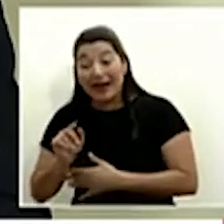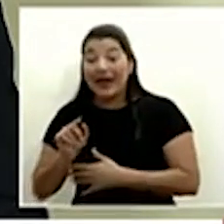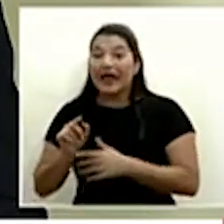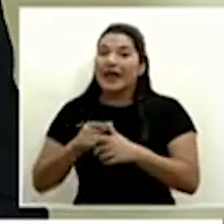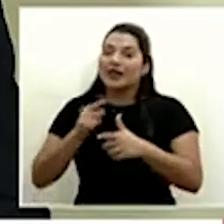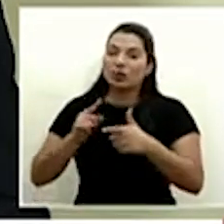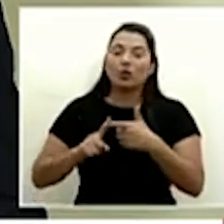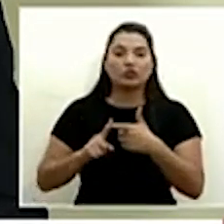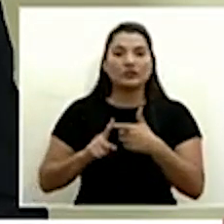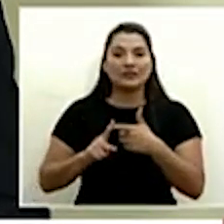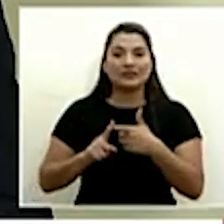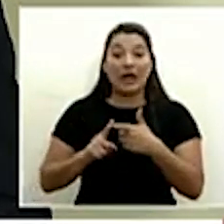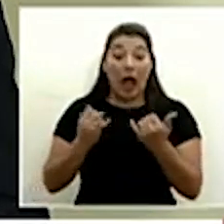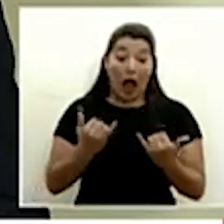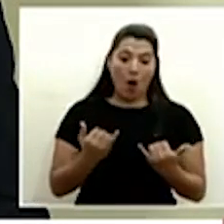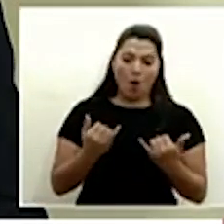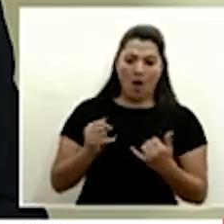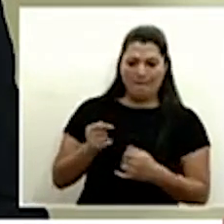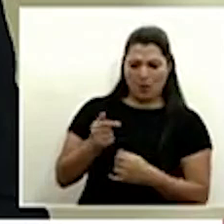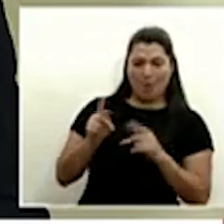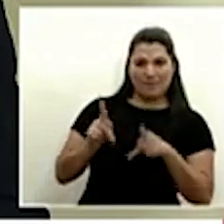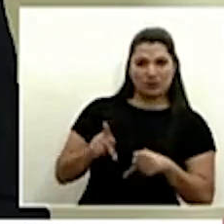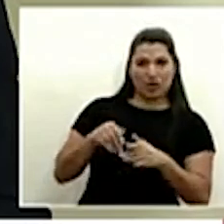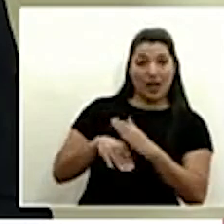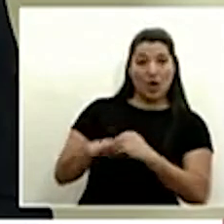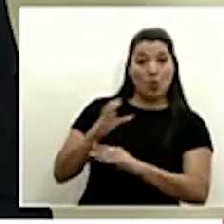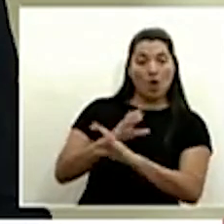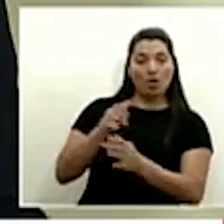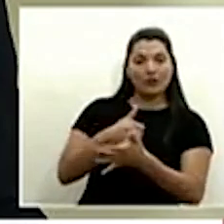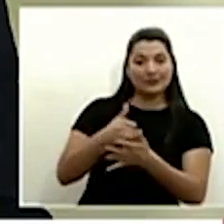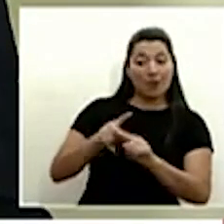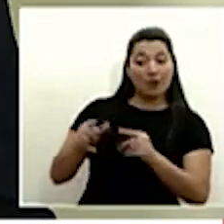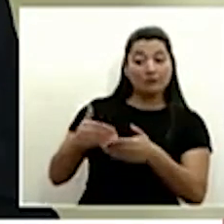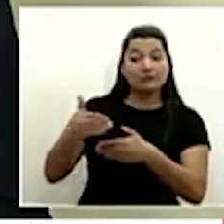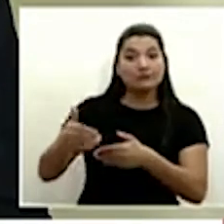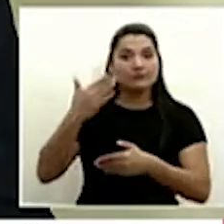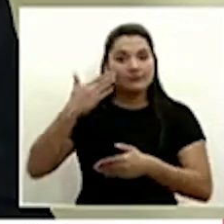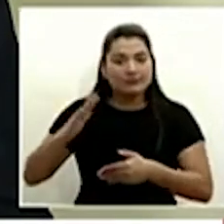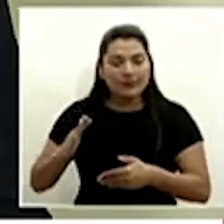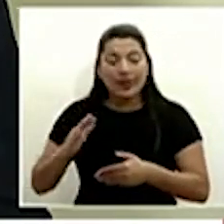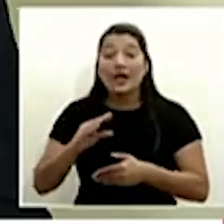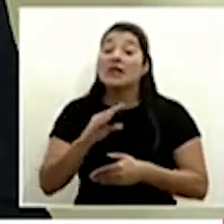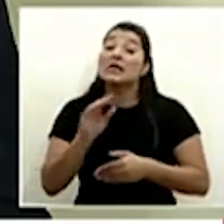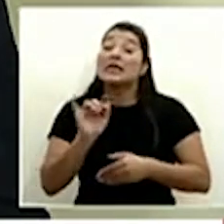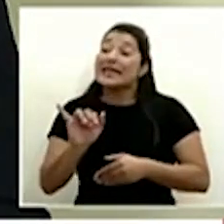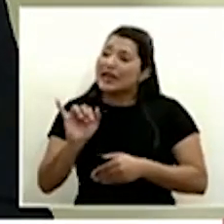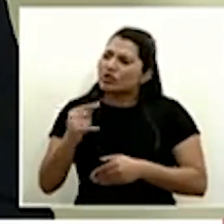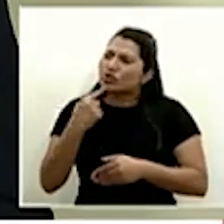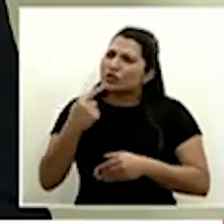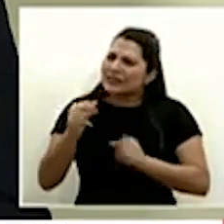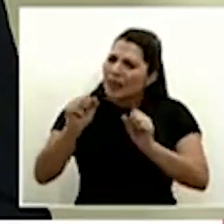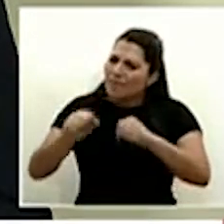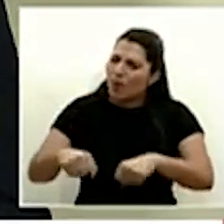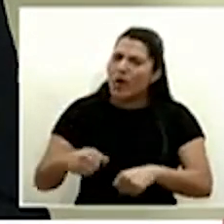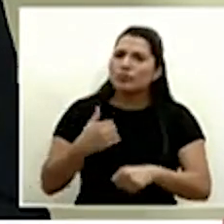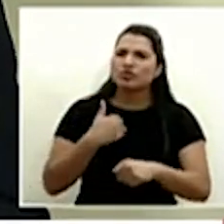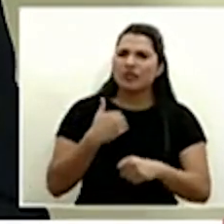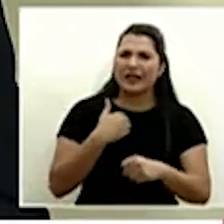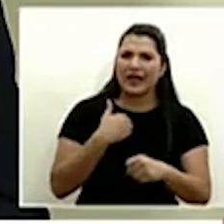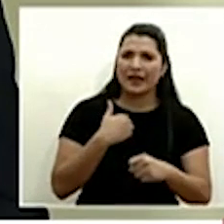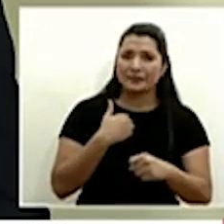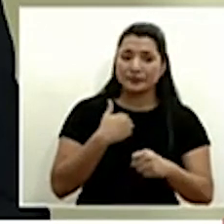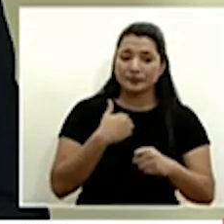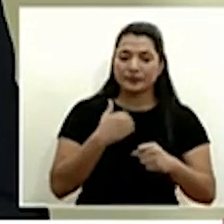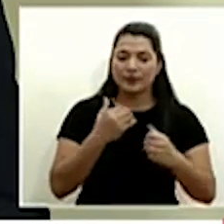sentido pues usted también indicaba del análisis sectorial para poder hacer o por zonas geográficas para poder hacer eventualmente desaceleración